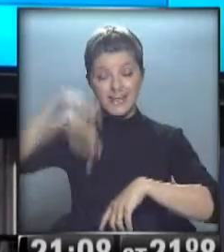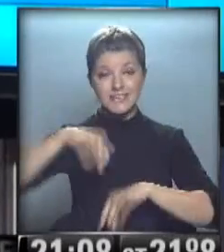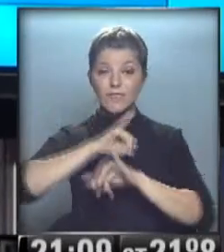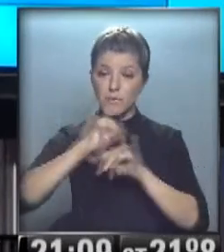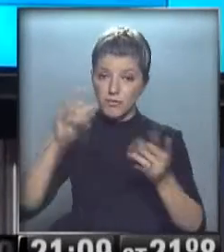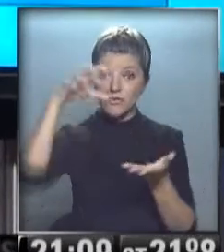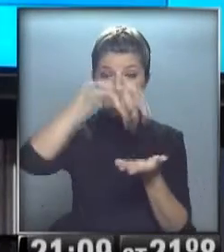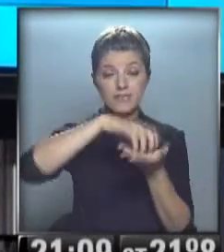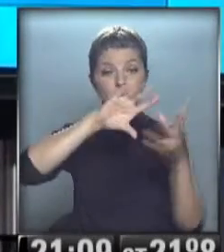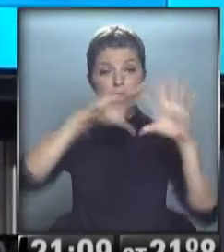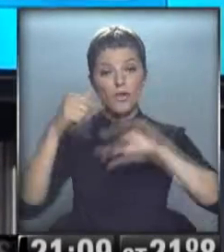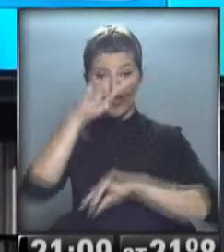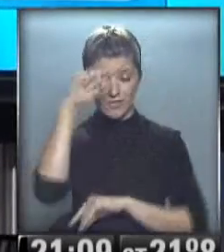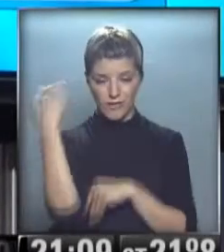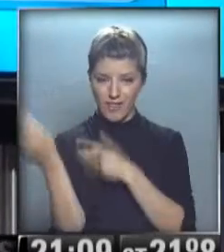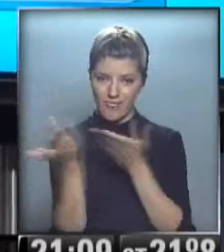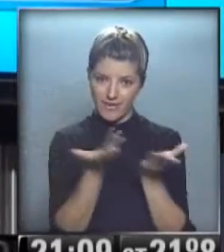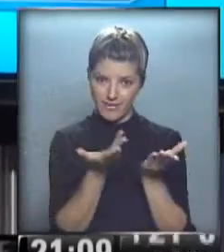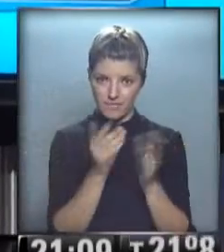la información la brinda el Servicio Meteorológico Nacional.